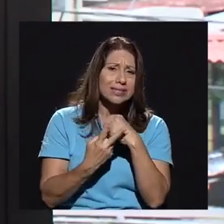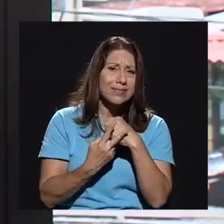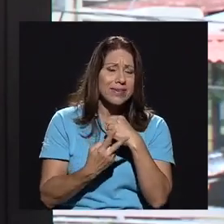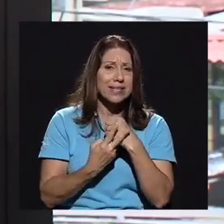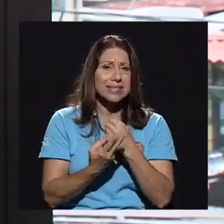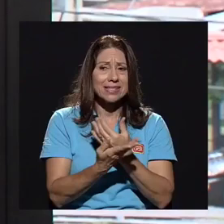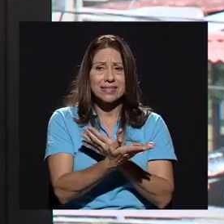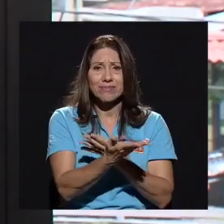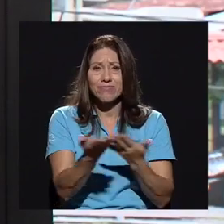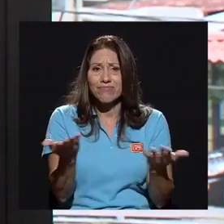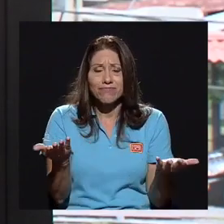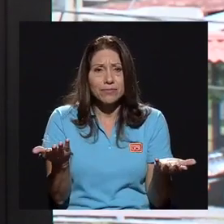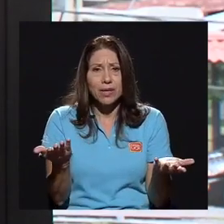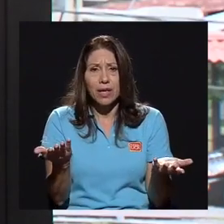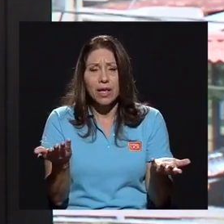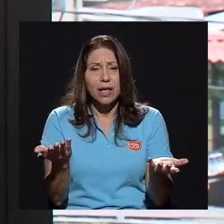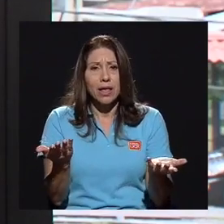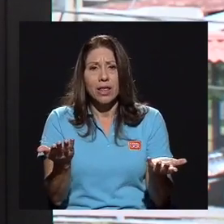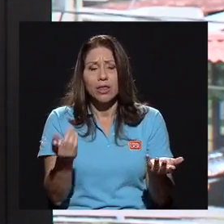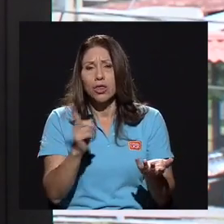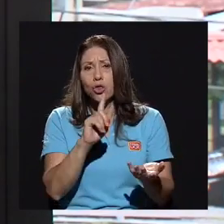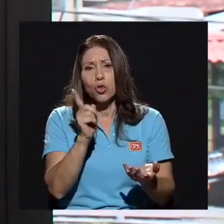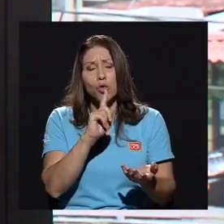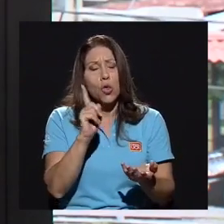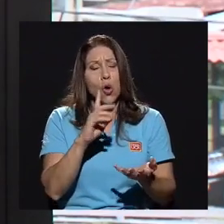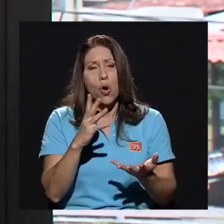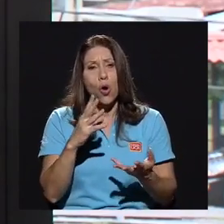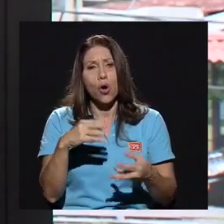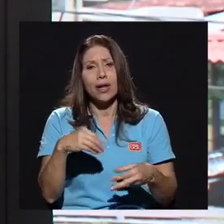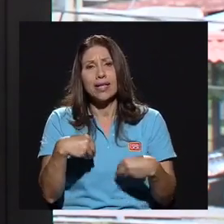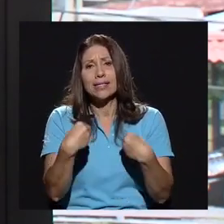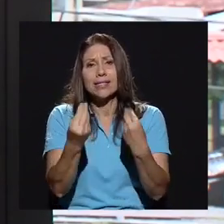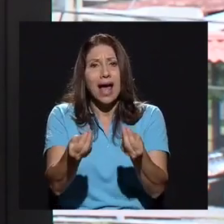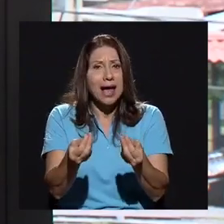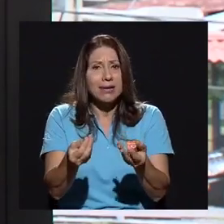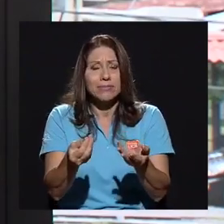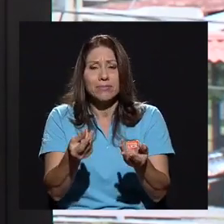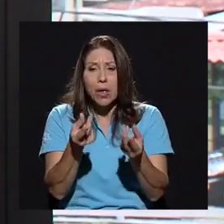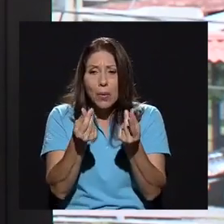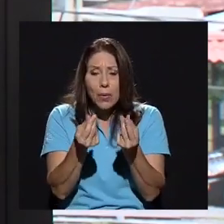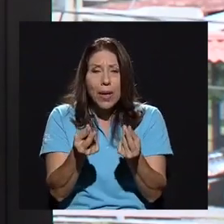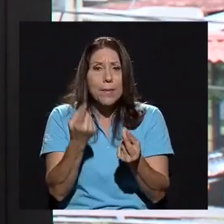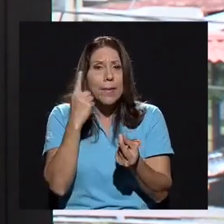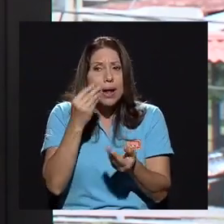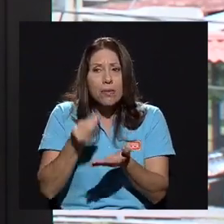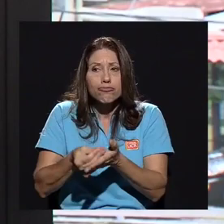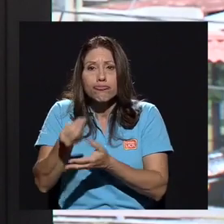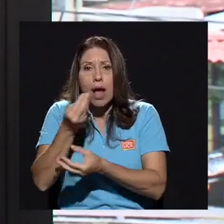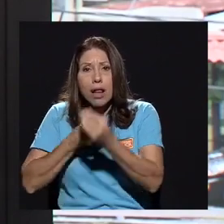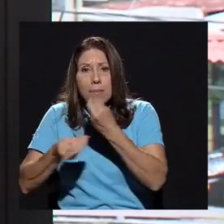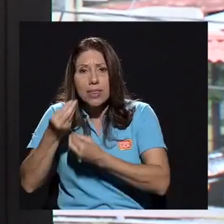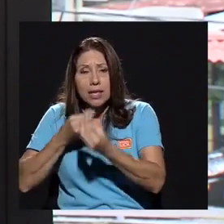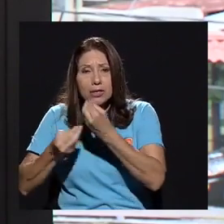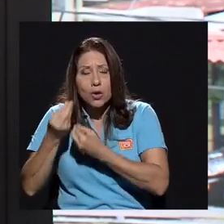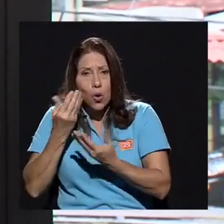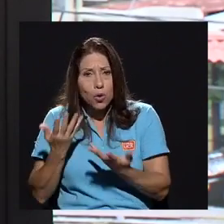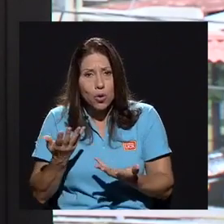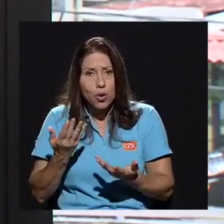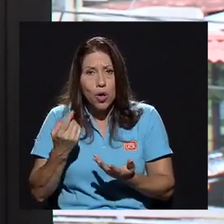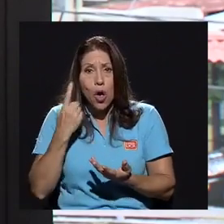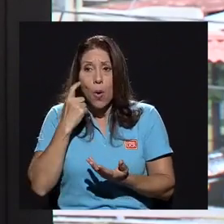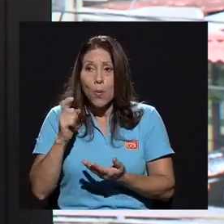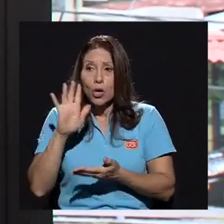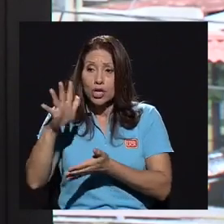veces no les dan los gastos de alimentación porque su horario no